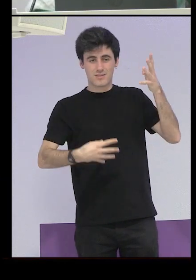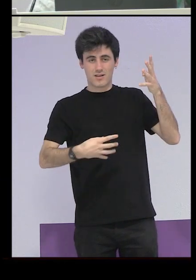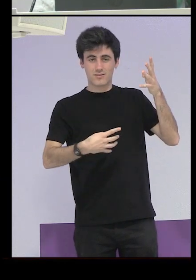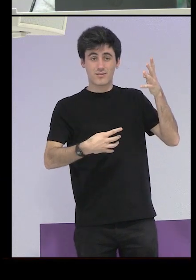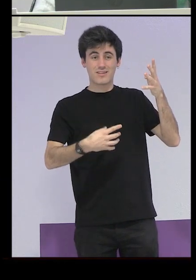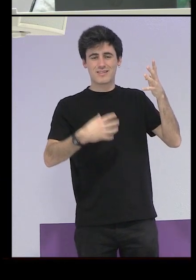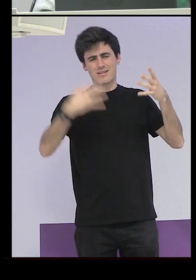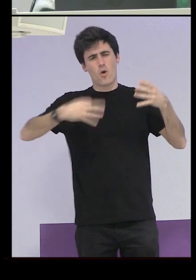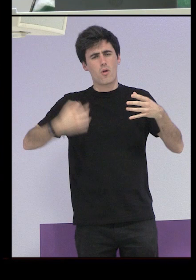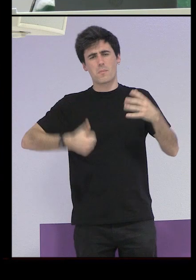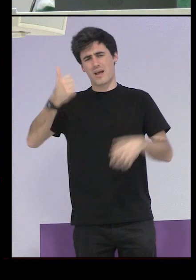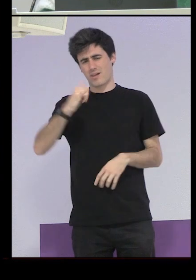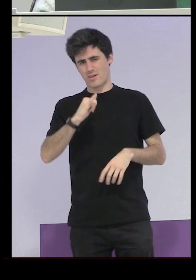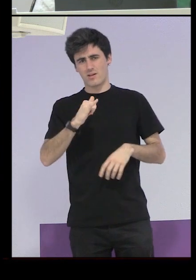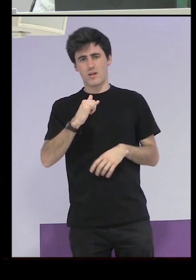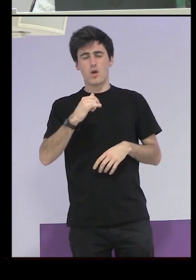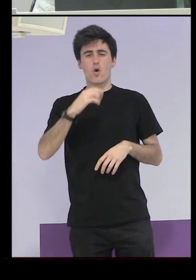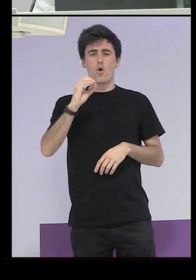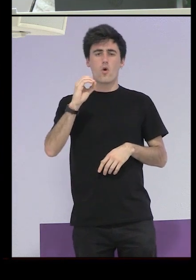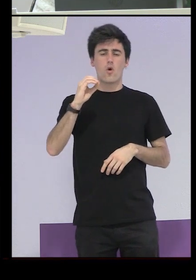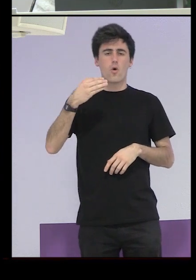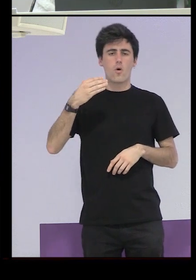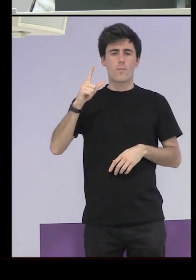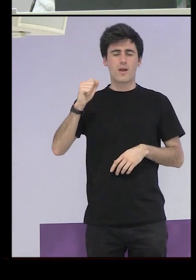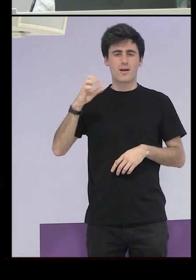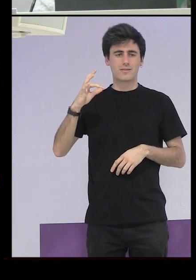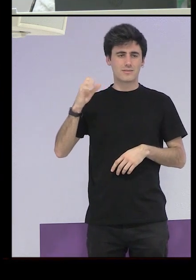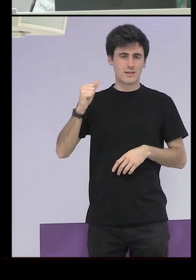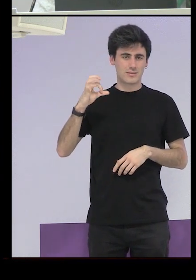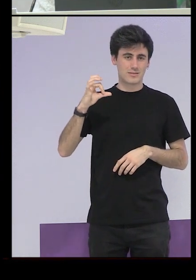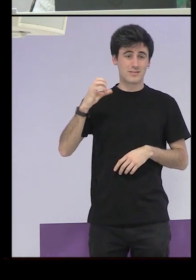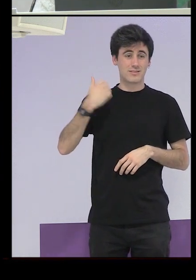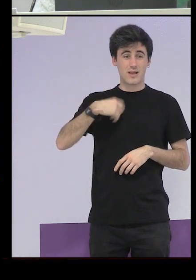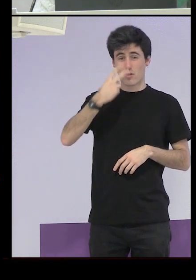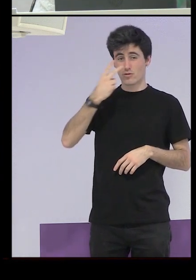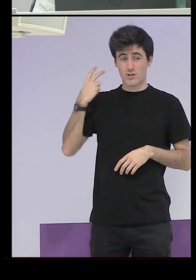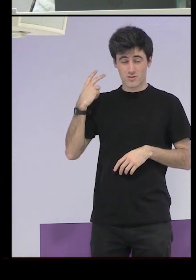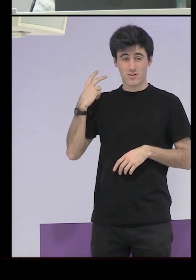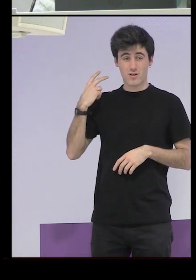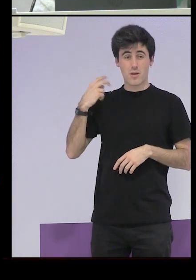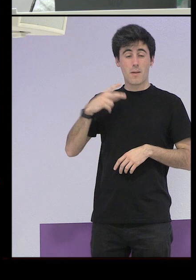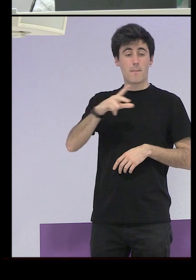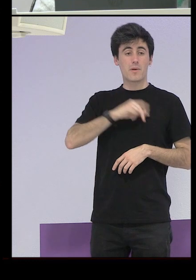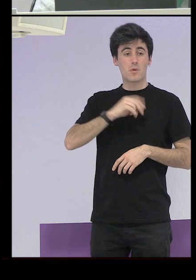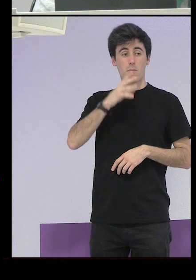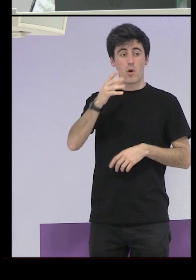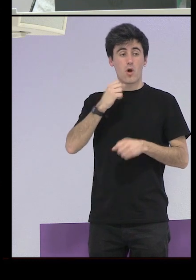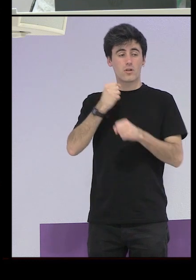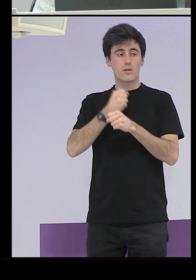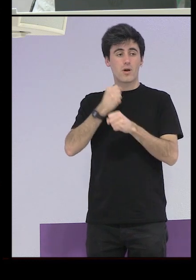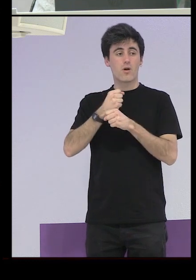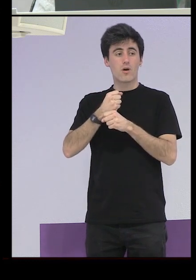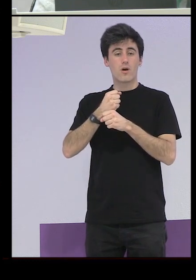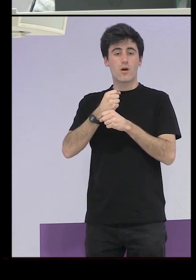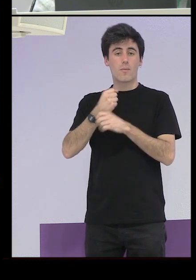más sin ninguna duda las adolatas del Santísimo Redector que hace un par de años ganaron un premio por su labor a favor de los